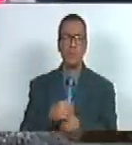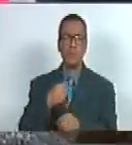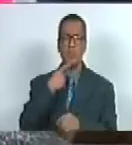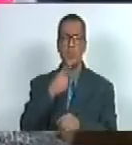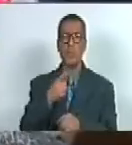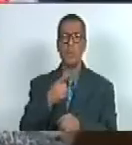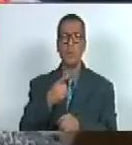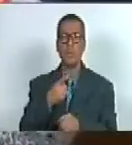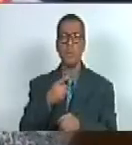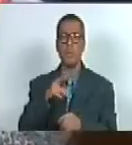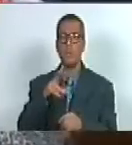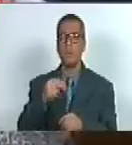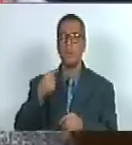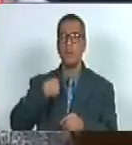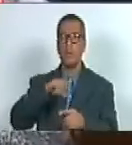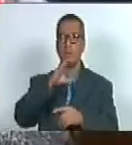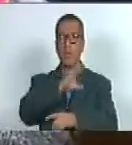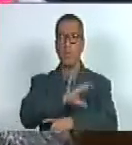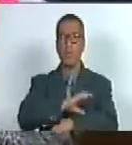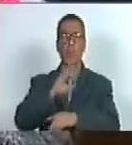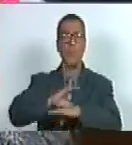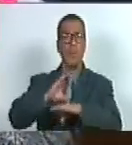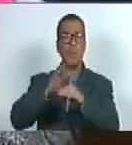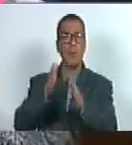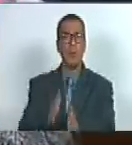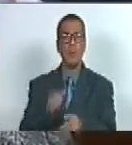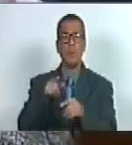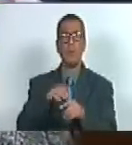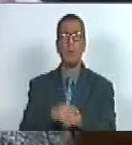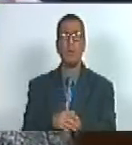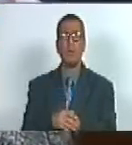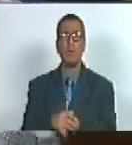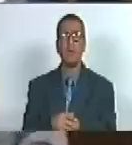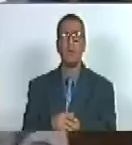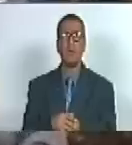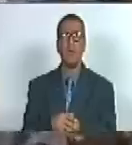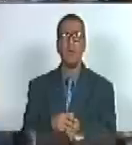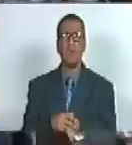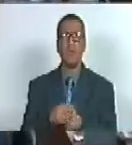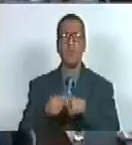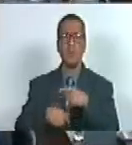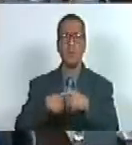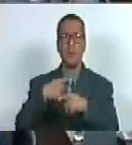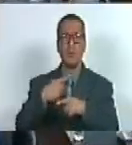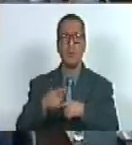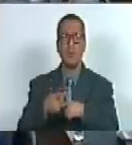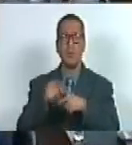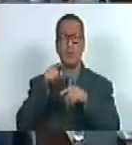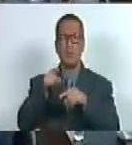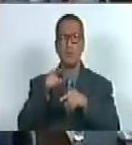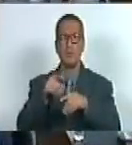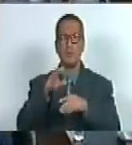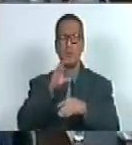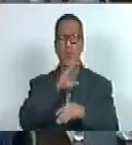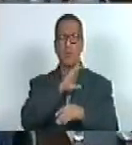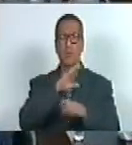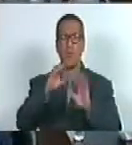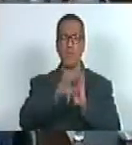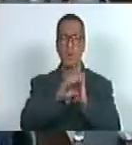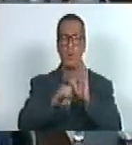ciudadanos con especificidad y si bien aún no estamos en el texto constitucional